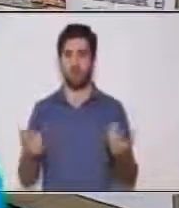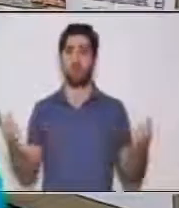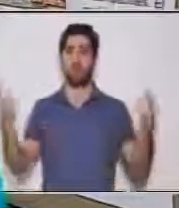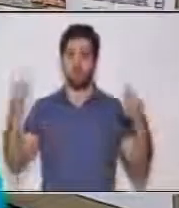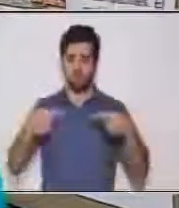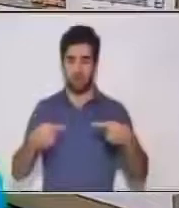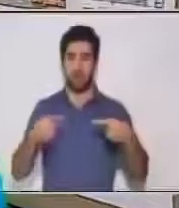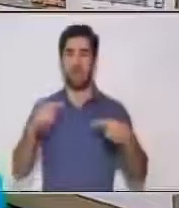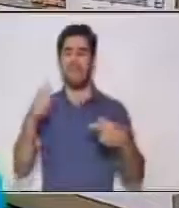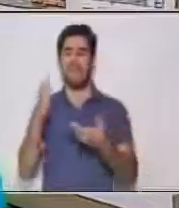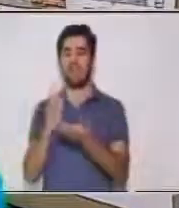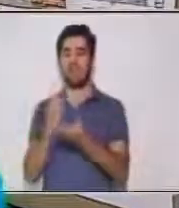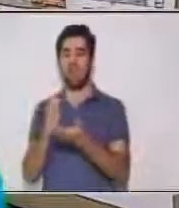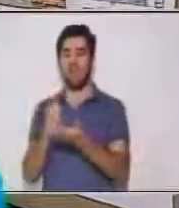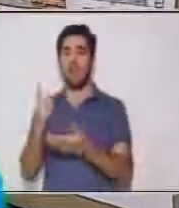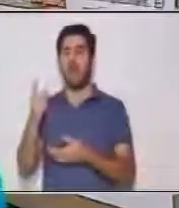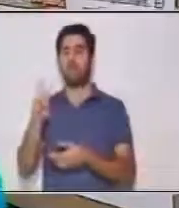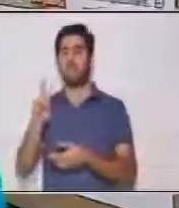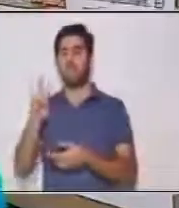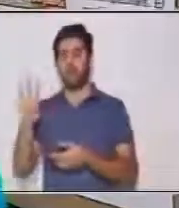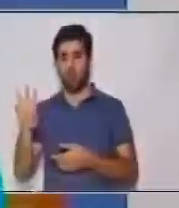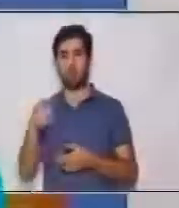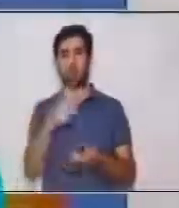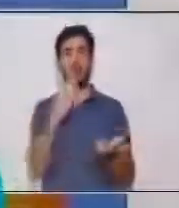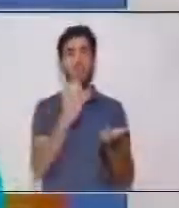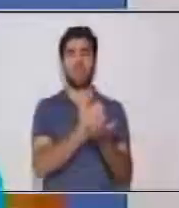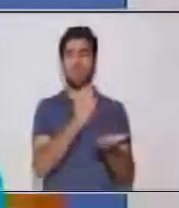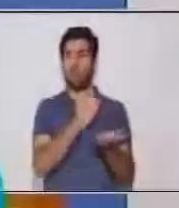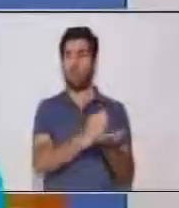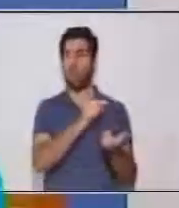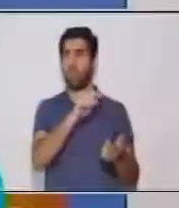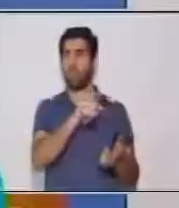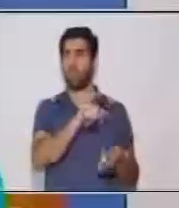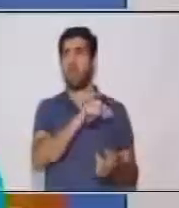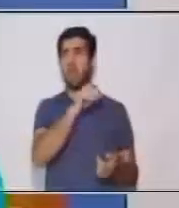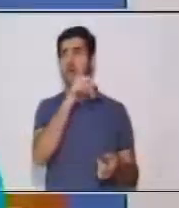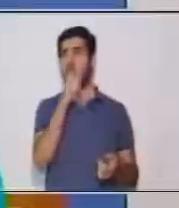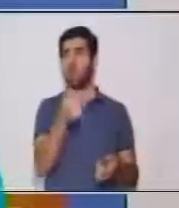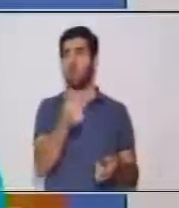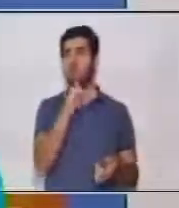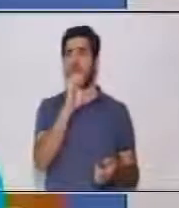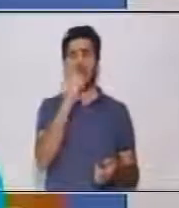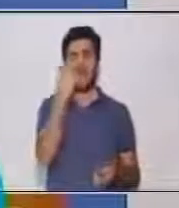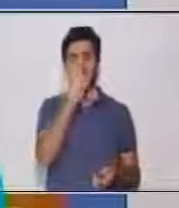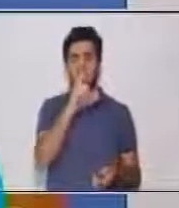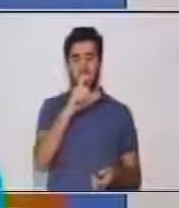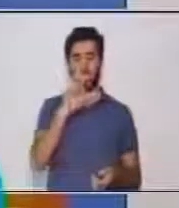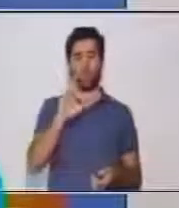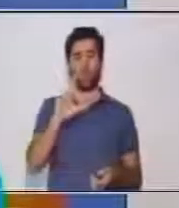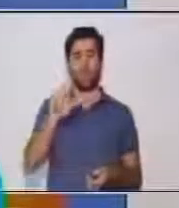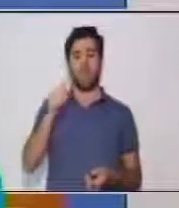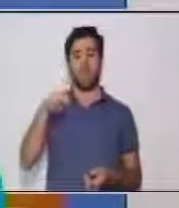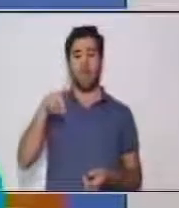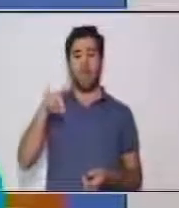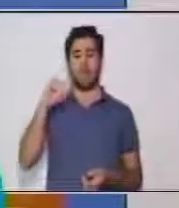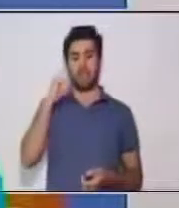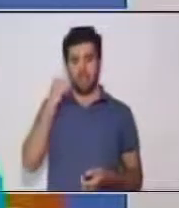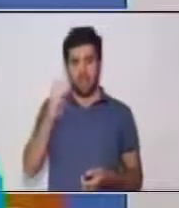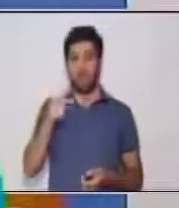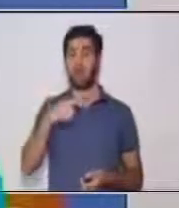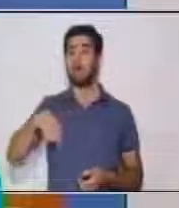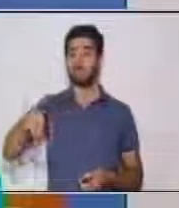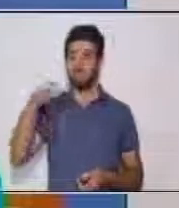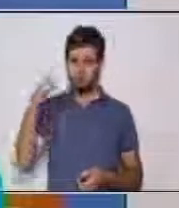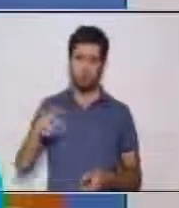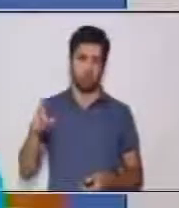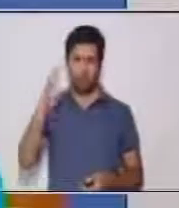número 24 contra la escuela Escolandia. Es ficticio, está inventado. Quedando